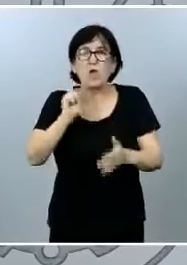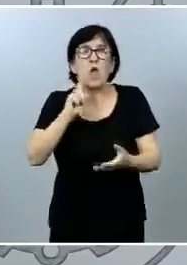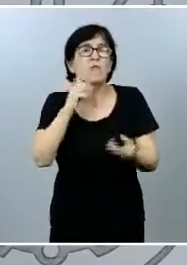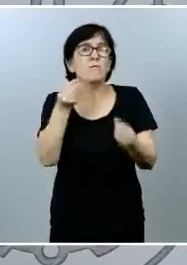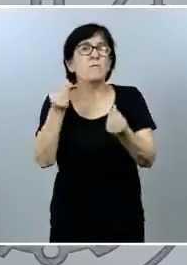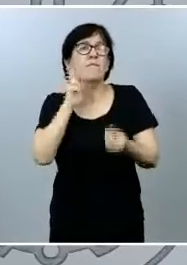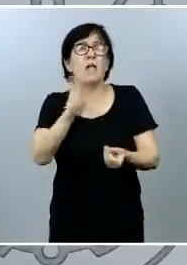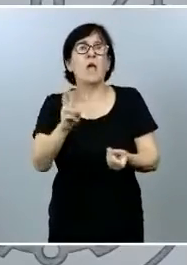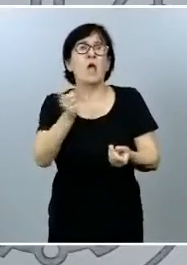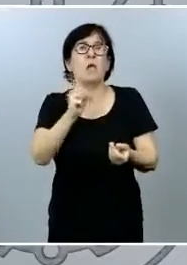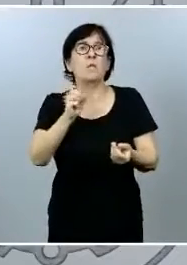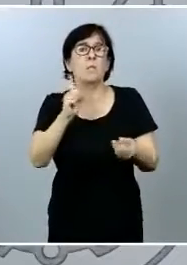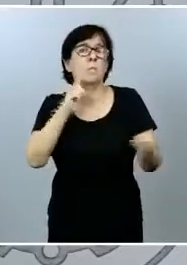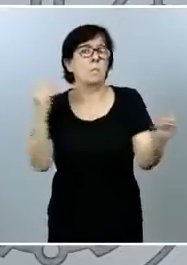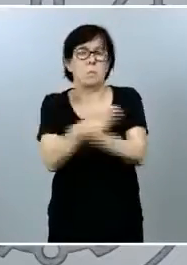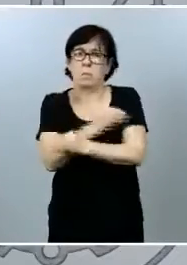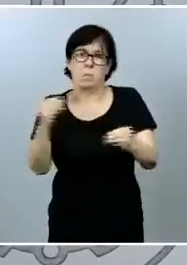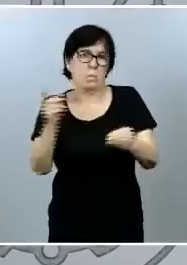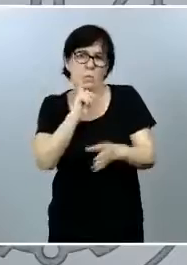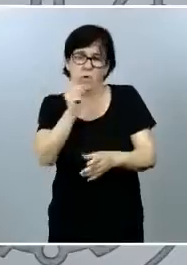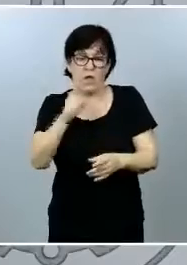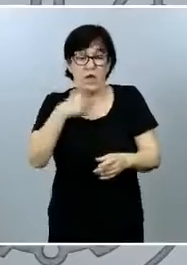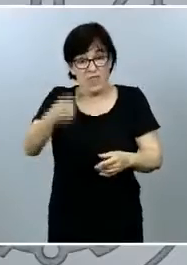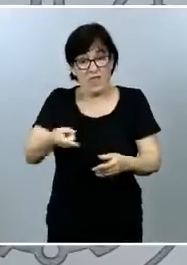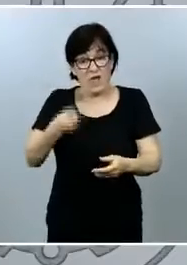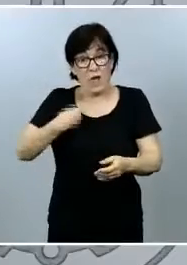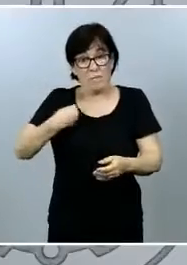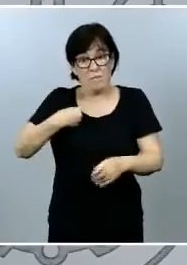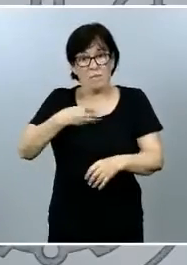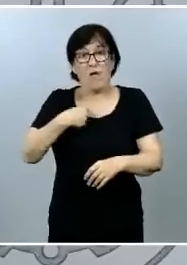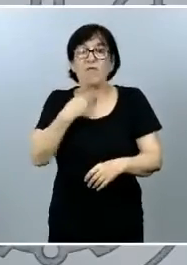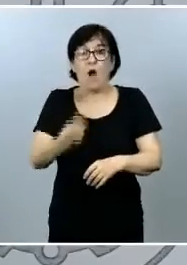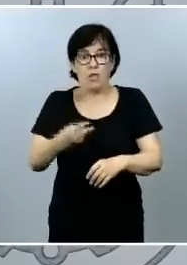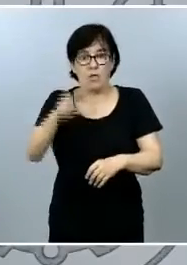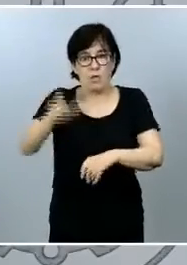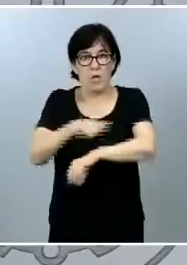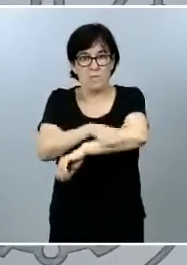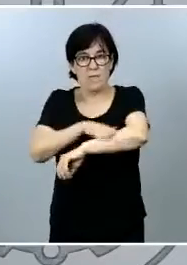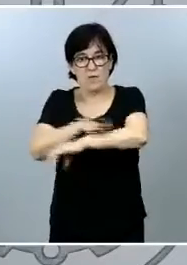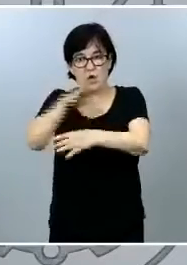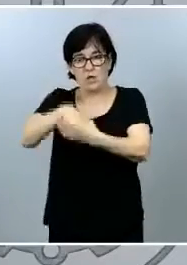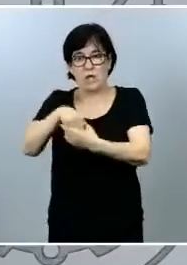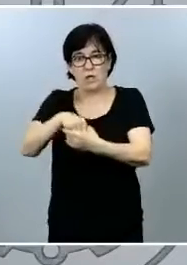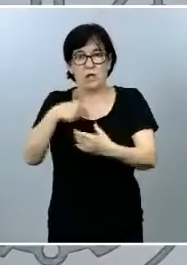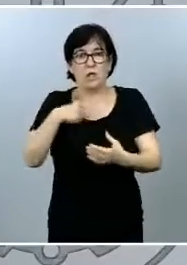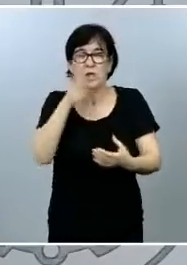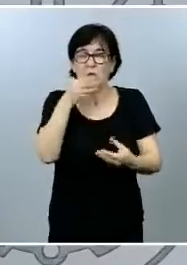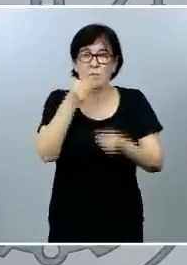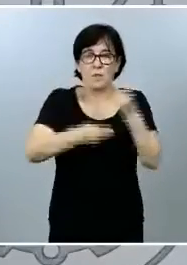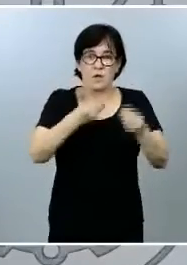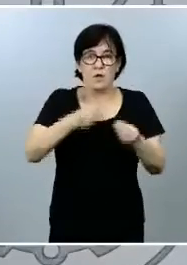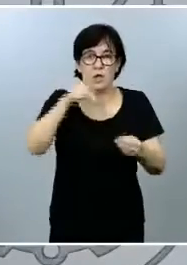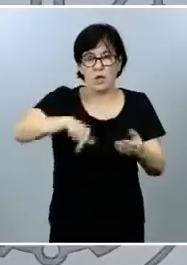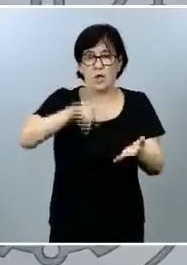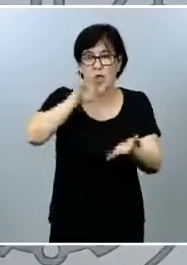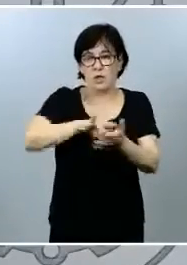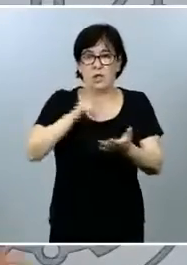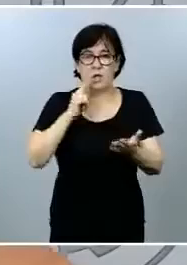aprecio ningún tipo de contradicción entre lo que dijo el propio Ministro del Interior y lo que hemos conocido en el día de hoy en estos